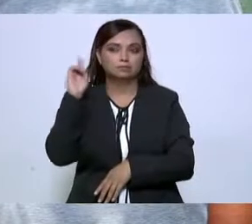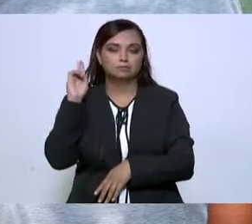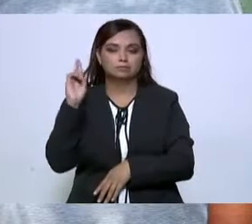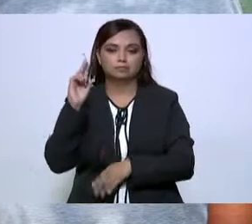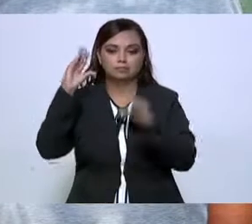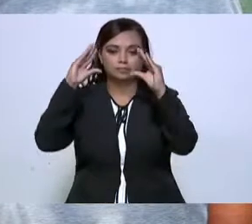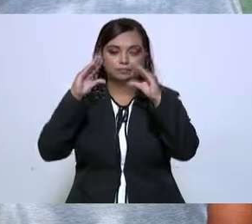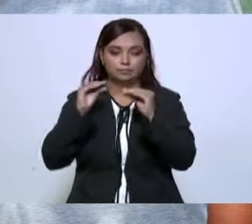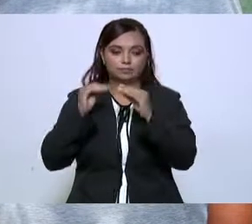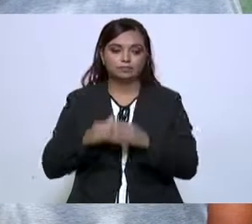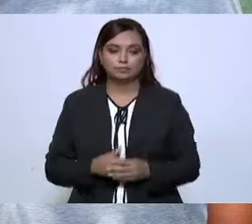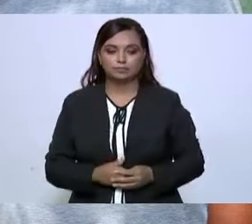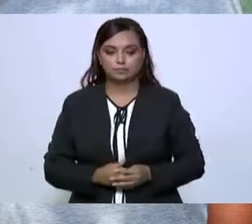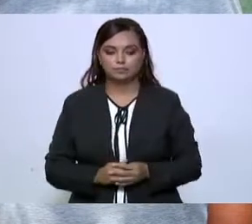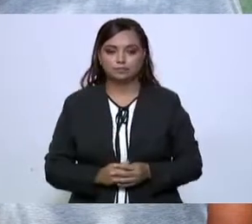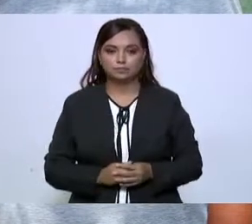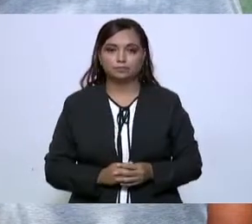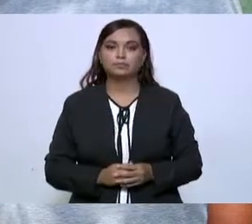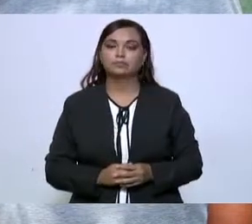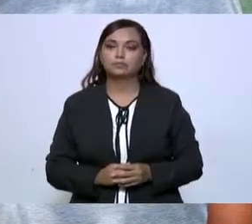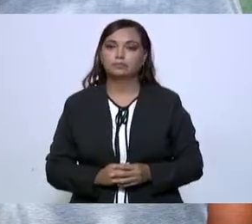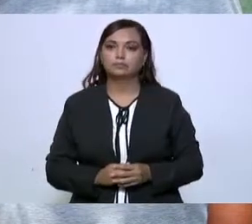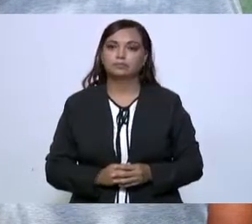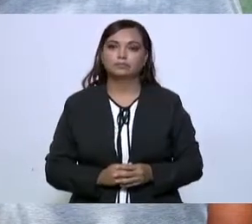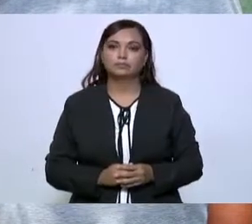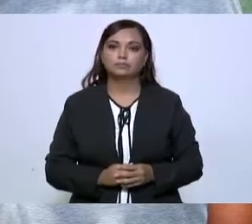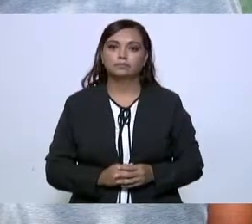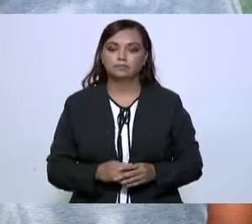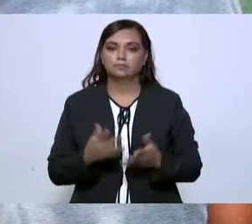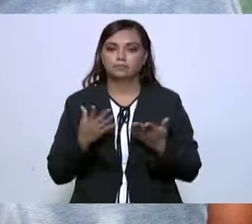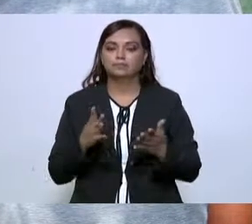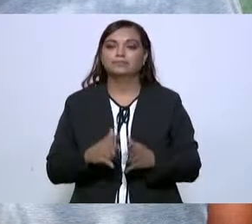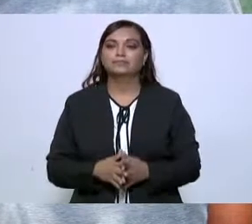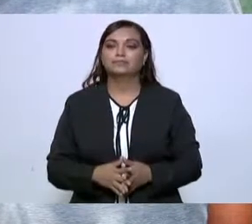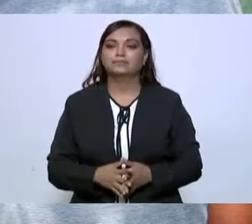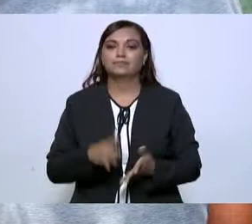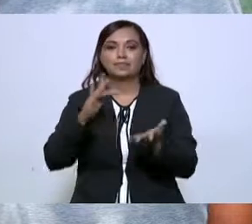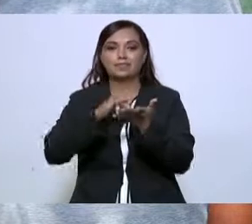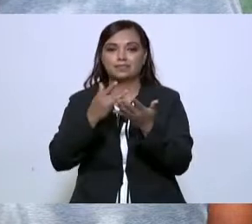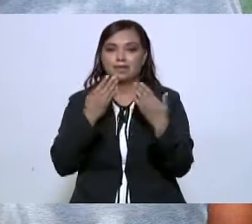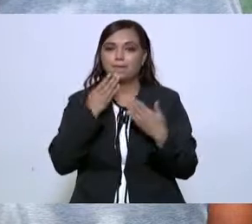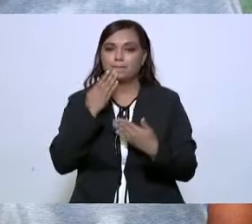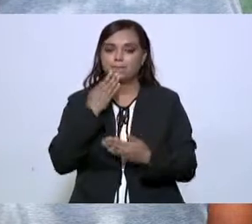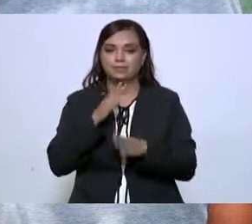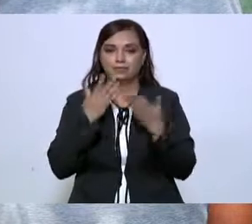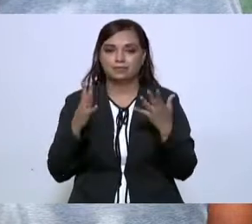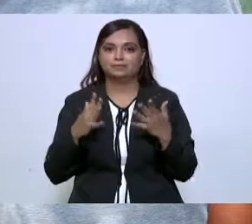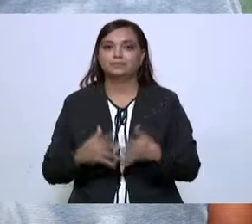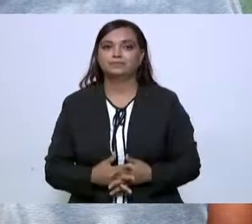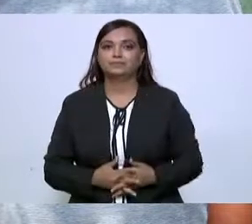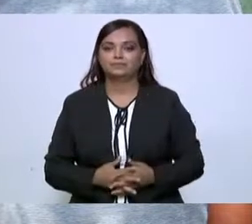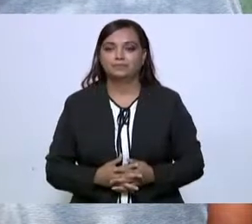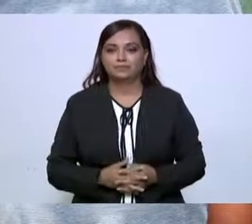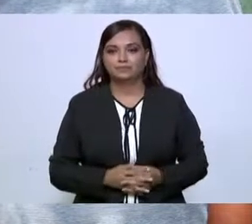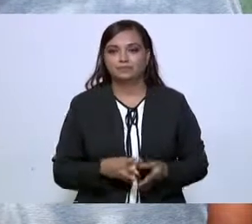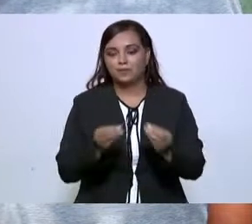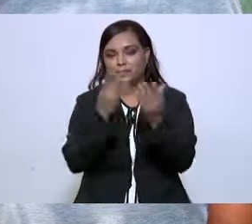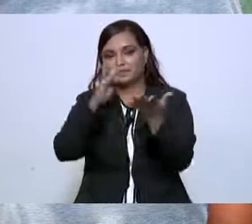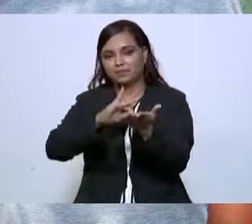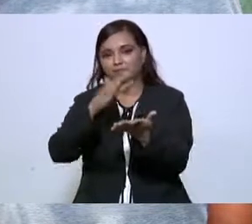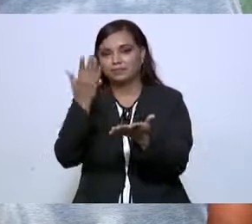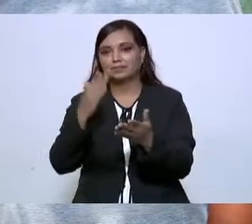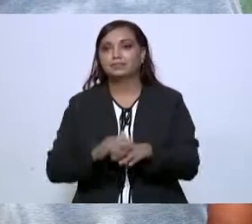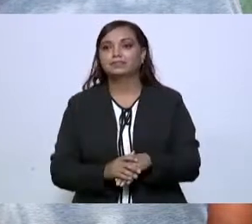A ver, sí. Gracias. Ahí me escucho, ¿verdad? Muchas gracias.